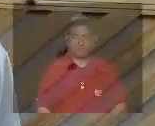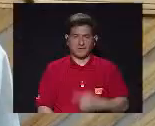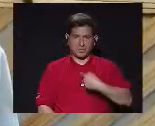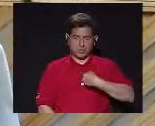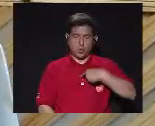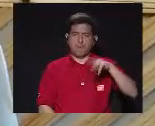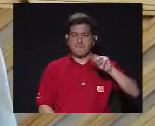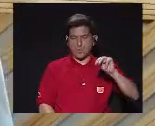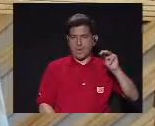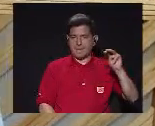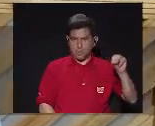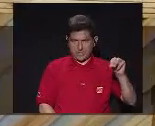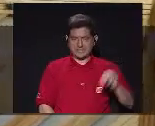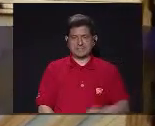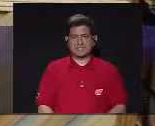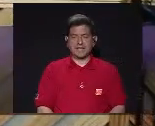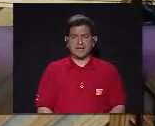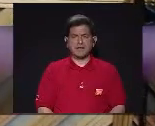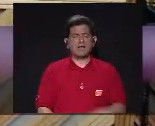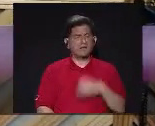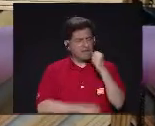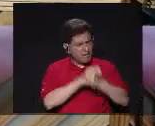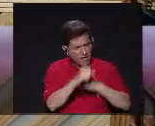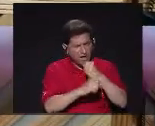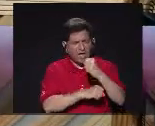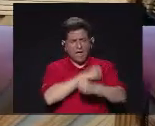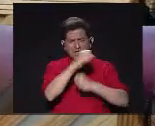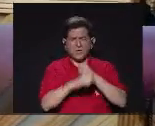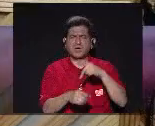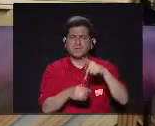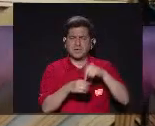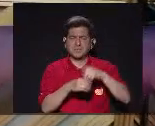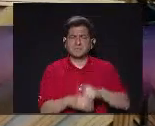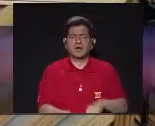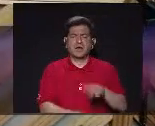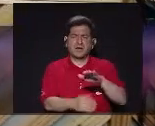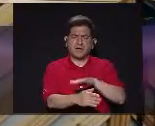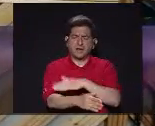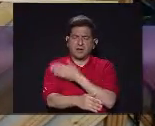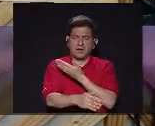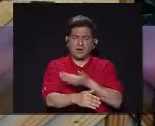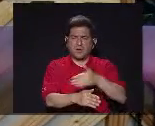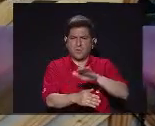Bueno yo soy Manuel Monestel Llevo ya muchos años En la música popular